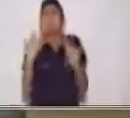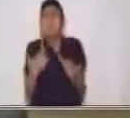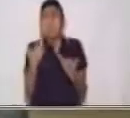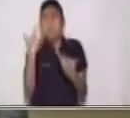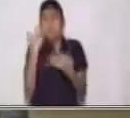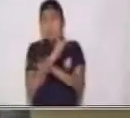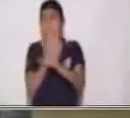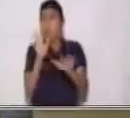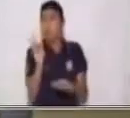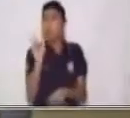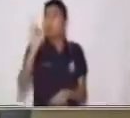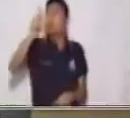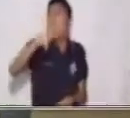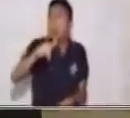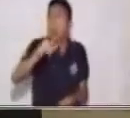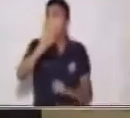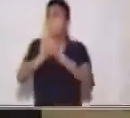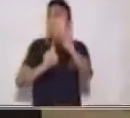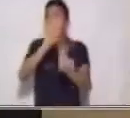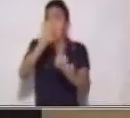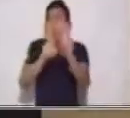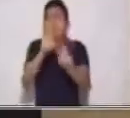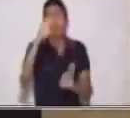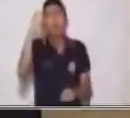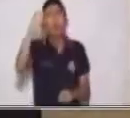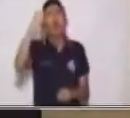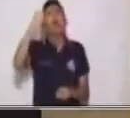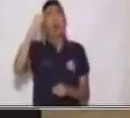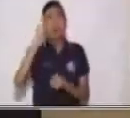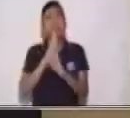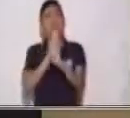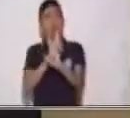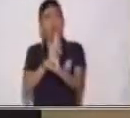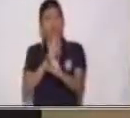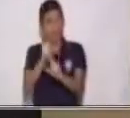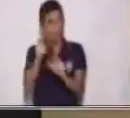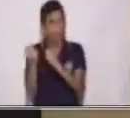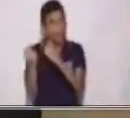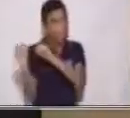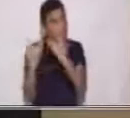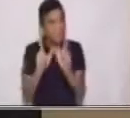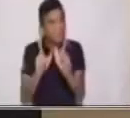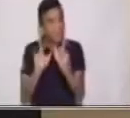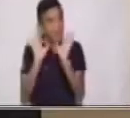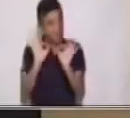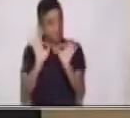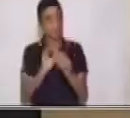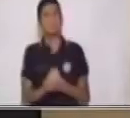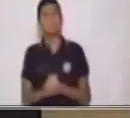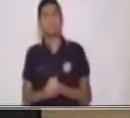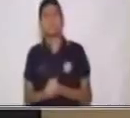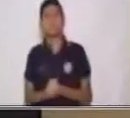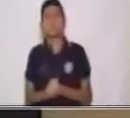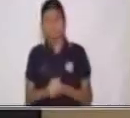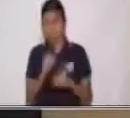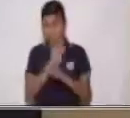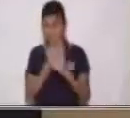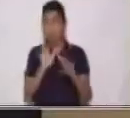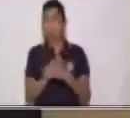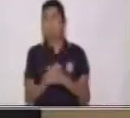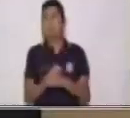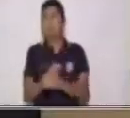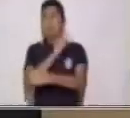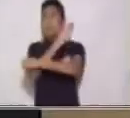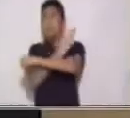luego yo les voy a hacer unas preguntas y ustedes van a responder conmigo. ¿Están listos? ¿Sí? Muy bien. Dijimos que nuestra